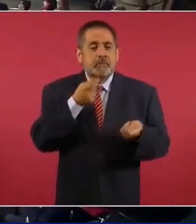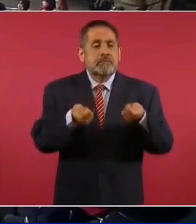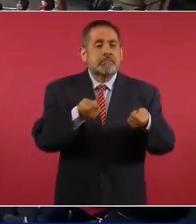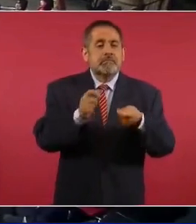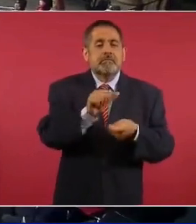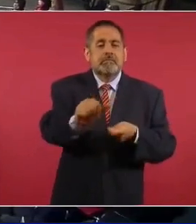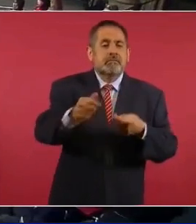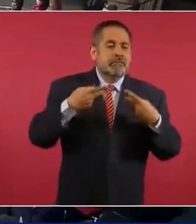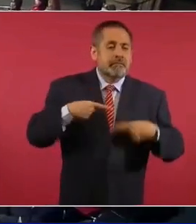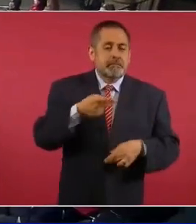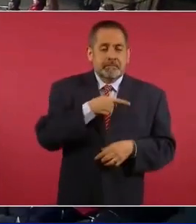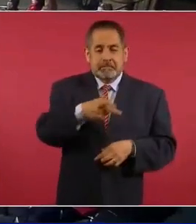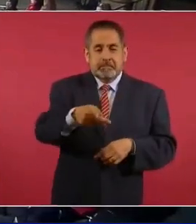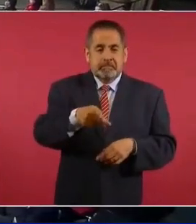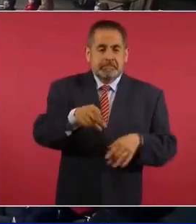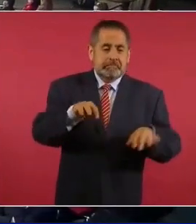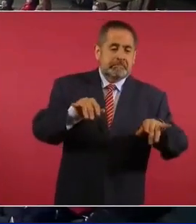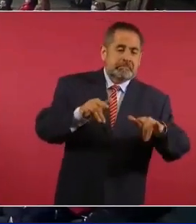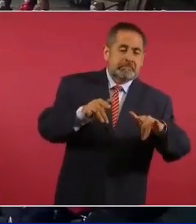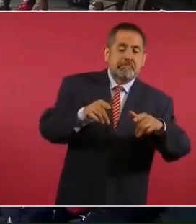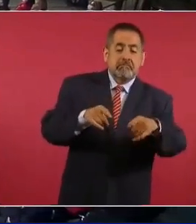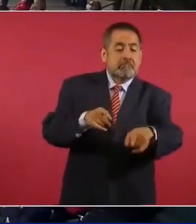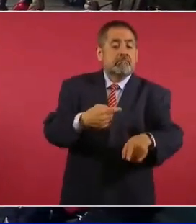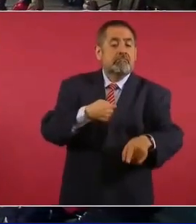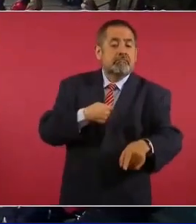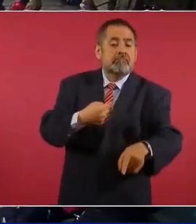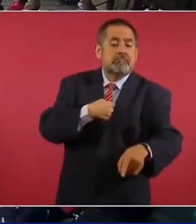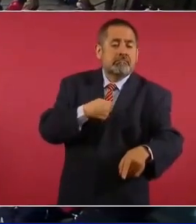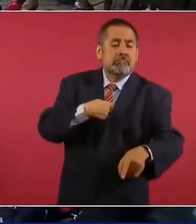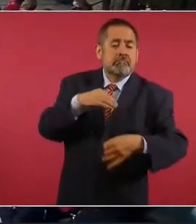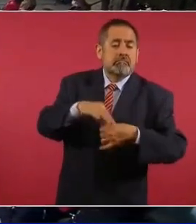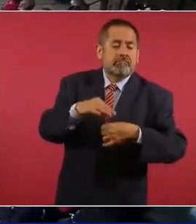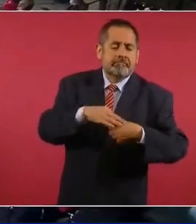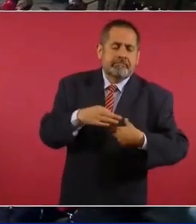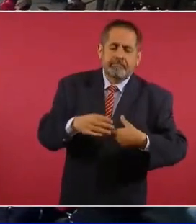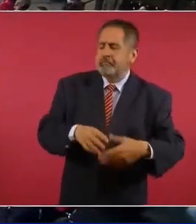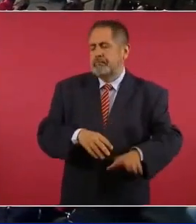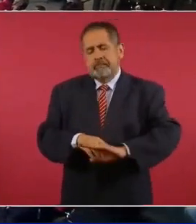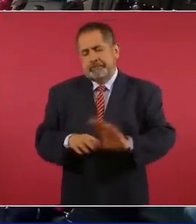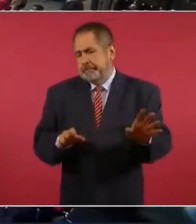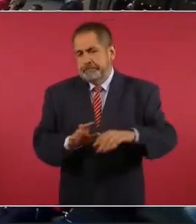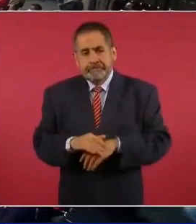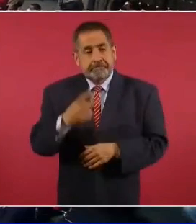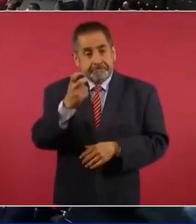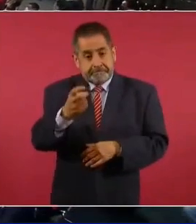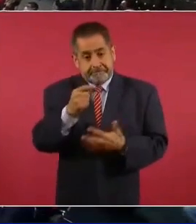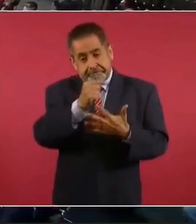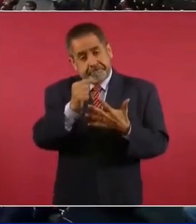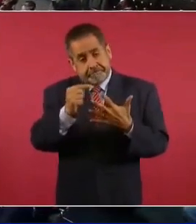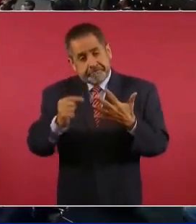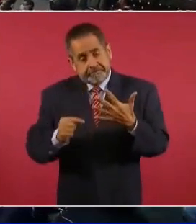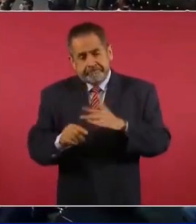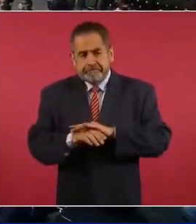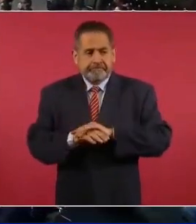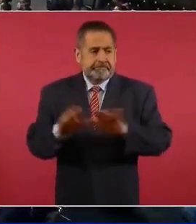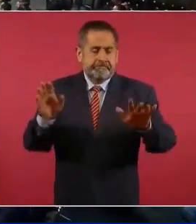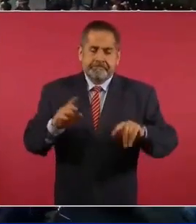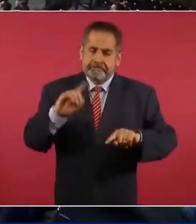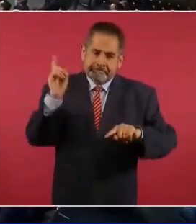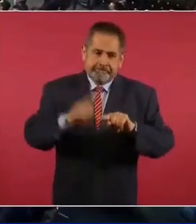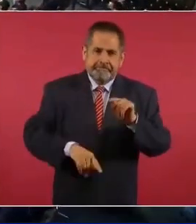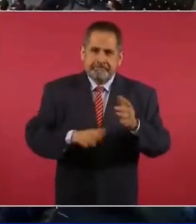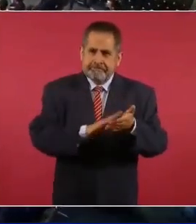con la necesidad de la gente. Entonces, todo eso debe